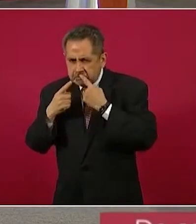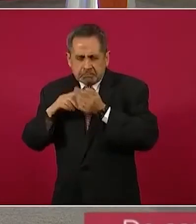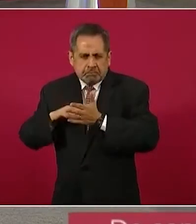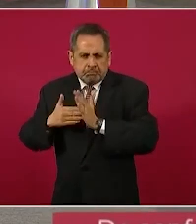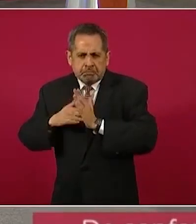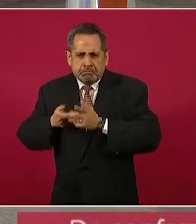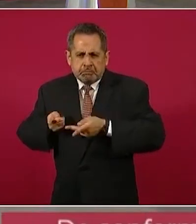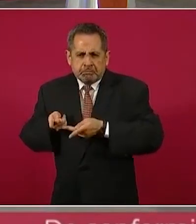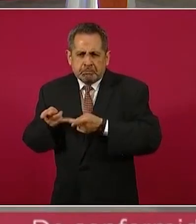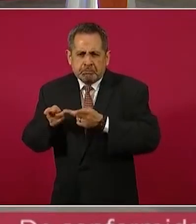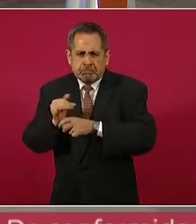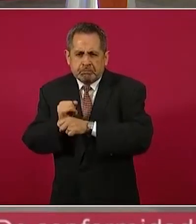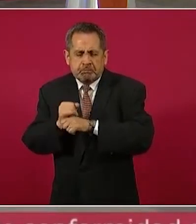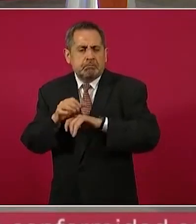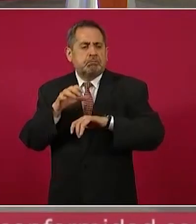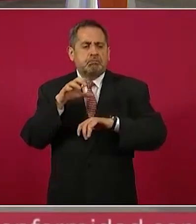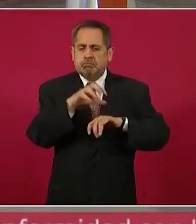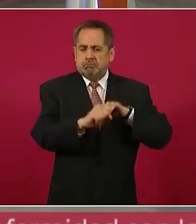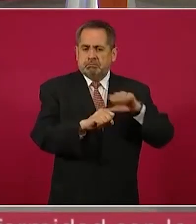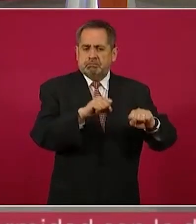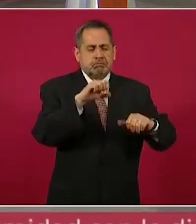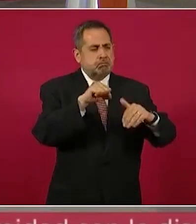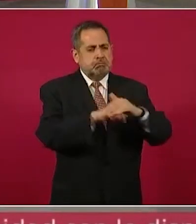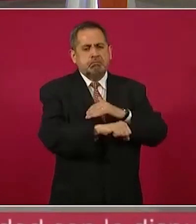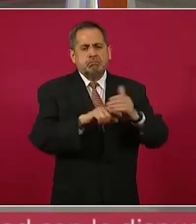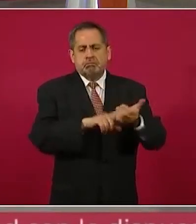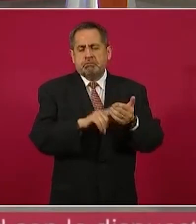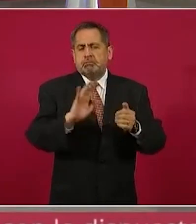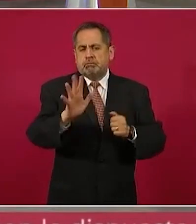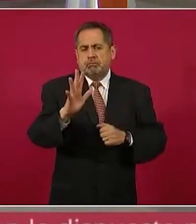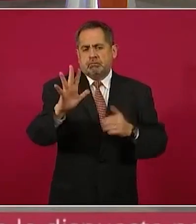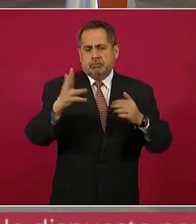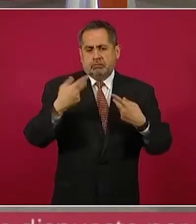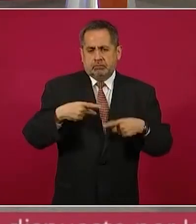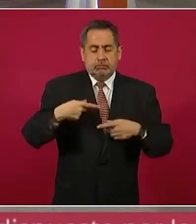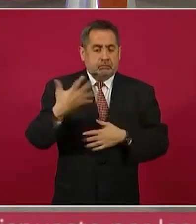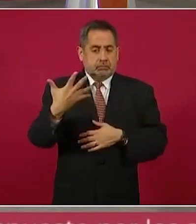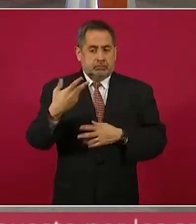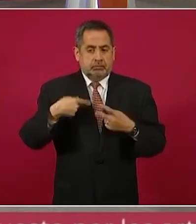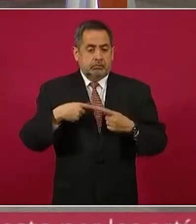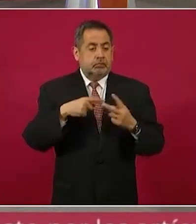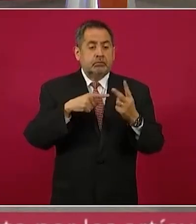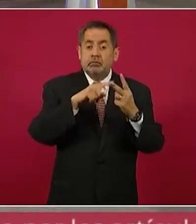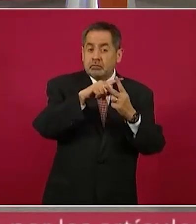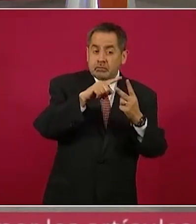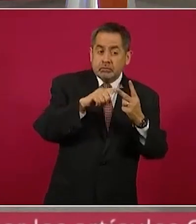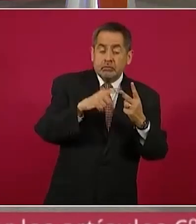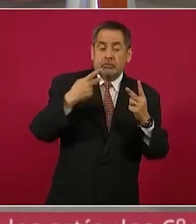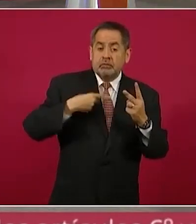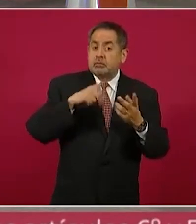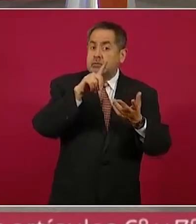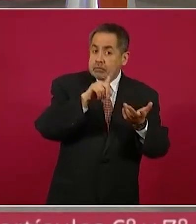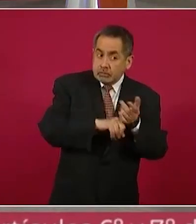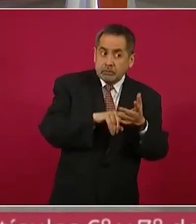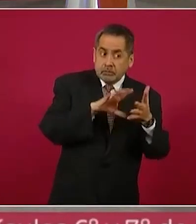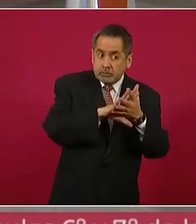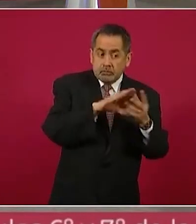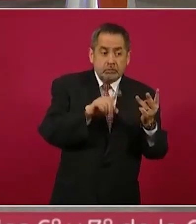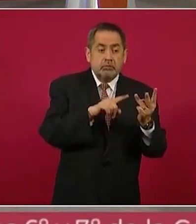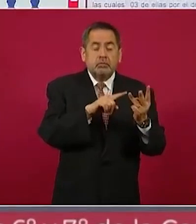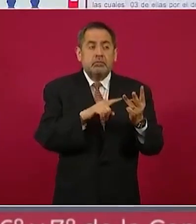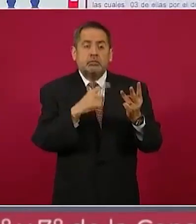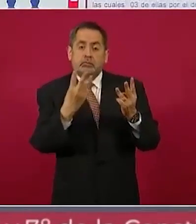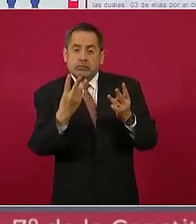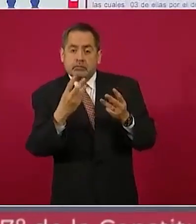Hay cinco detenidos, que son dos internos, un custodio y también